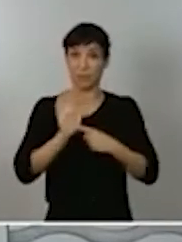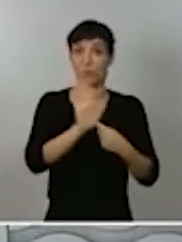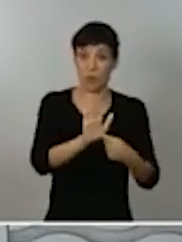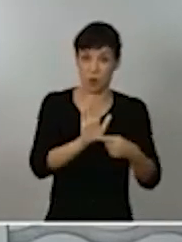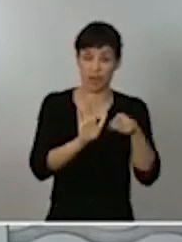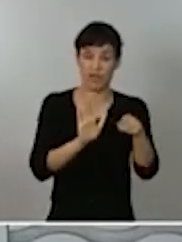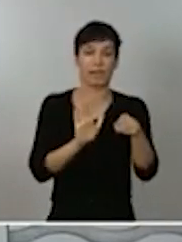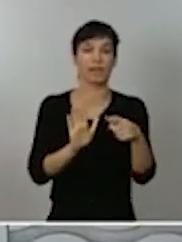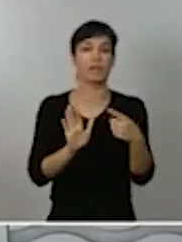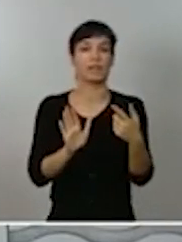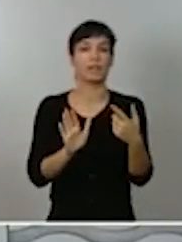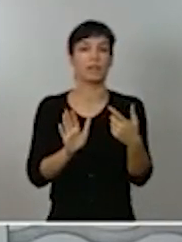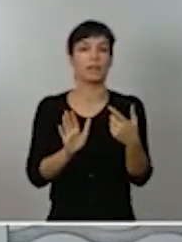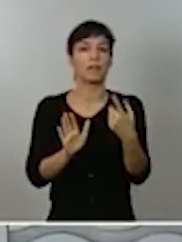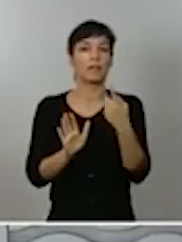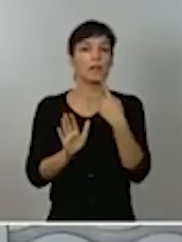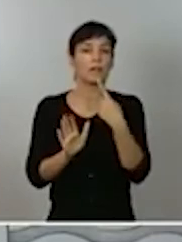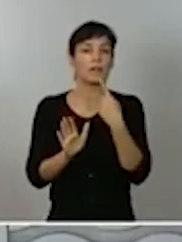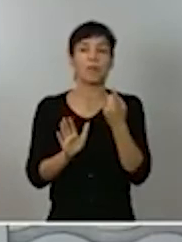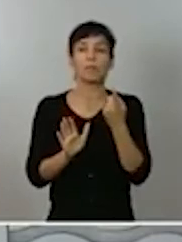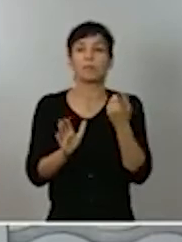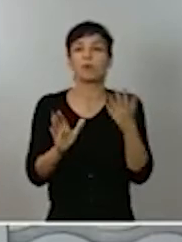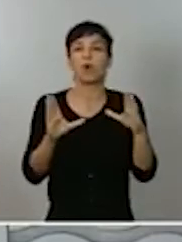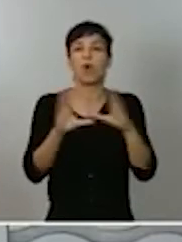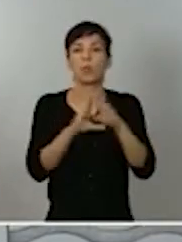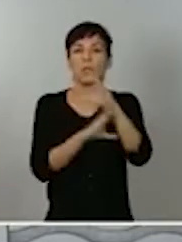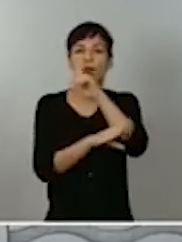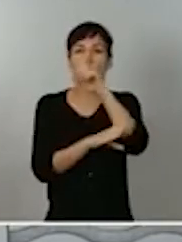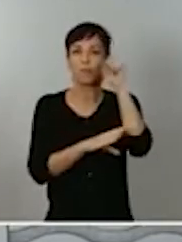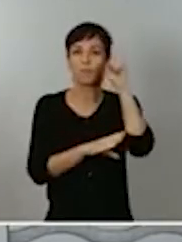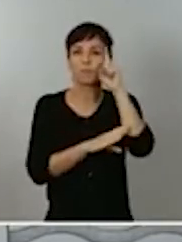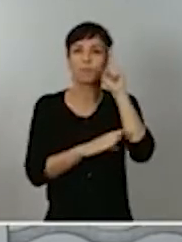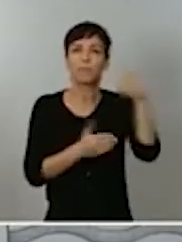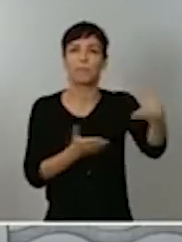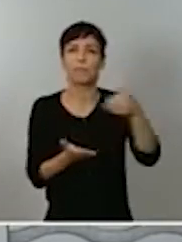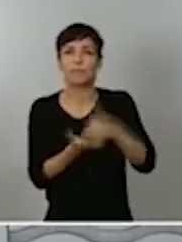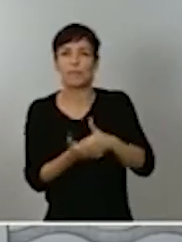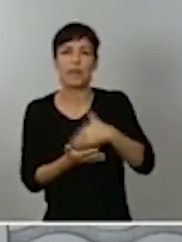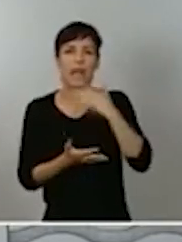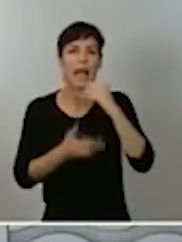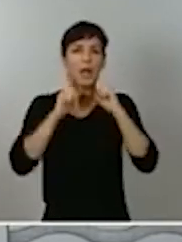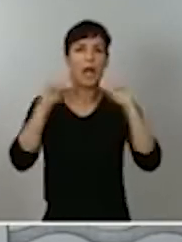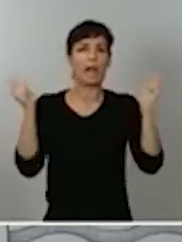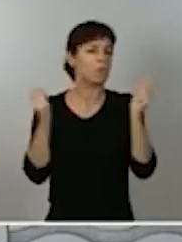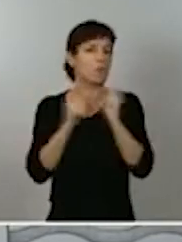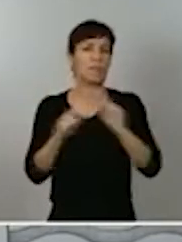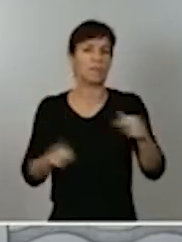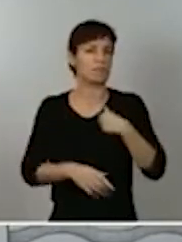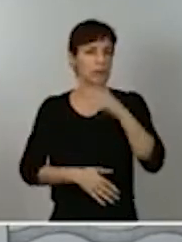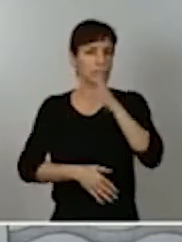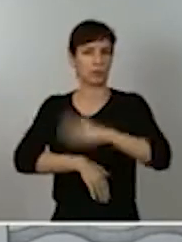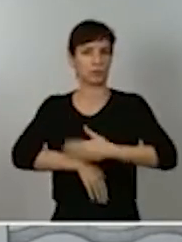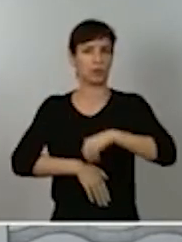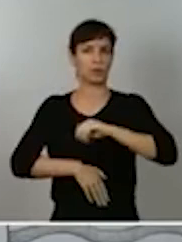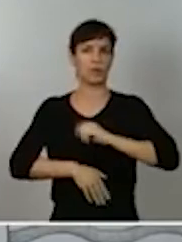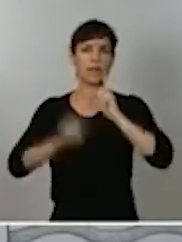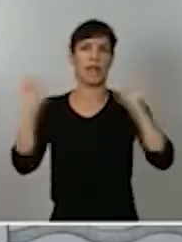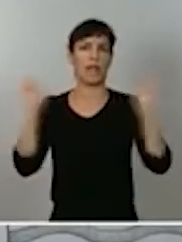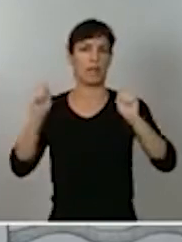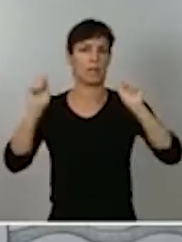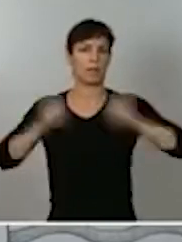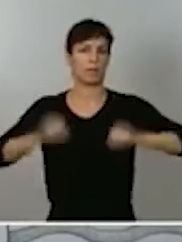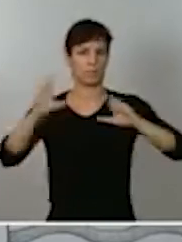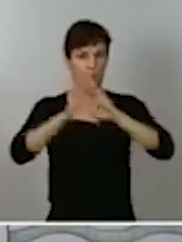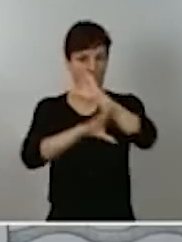de oficio el estado de alarma sin necesidad de que se formulara previamente una solicitud por parte de la presidenta Díaz Ayuso. La presidenta de la